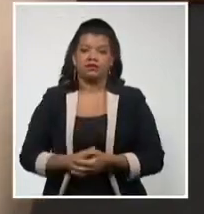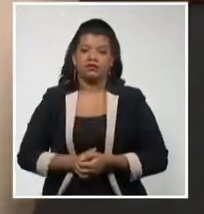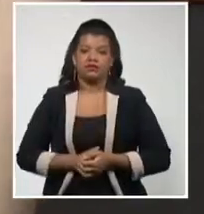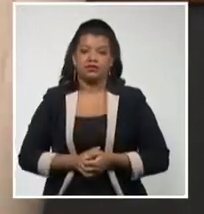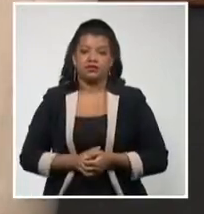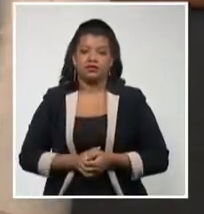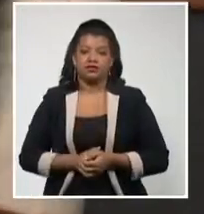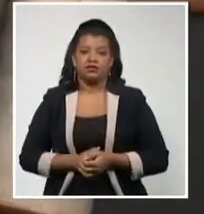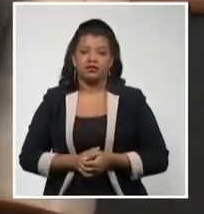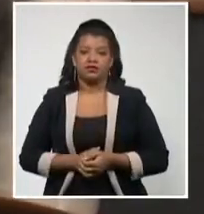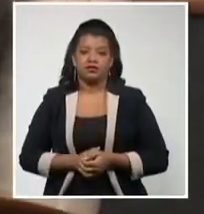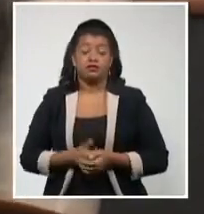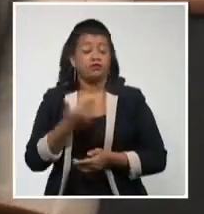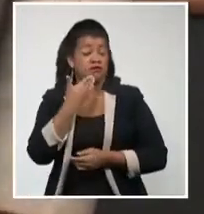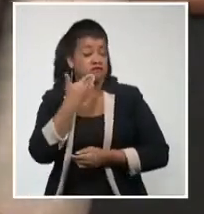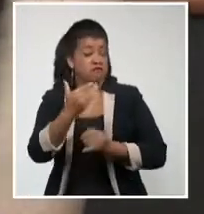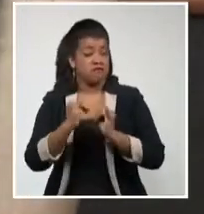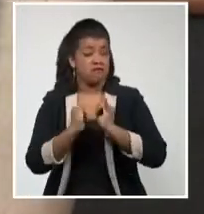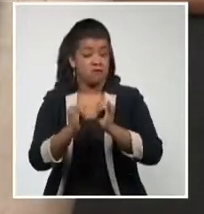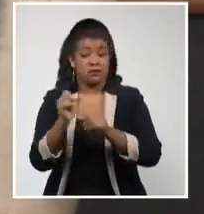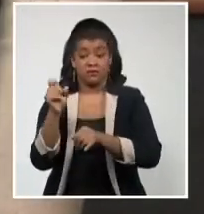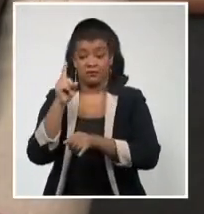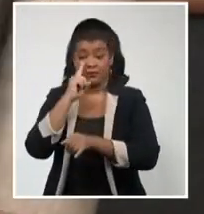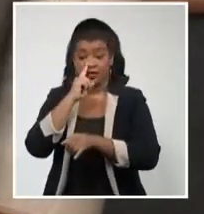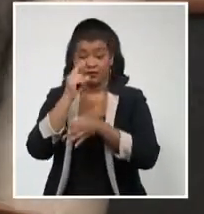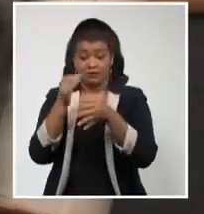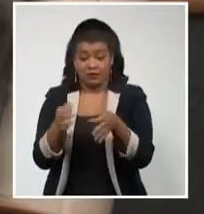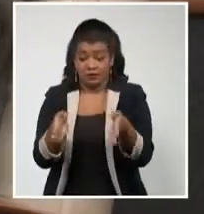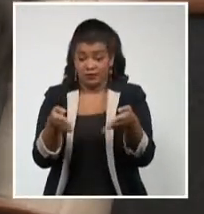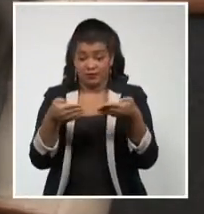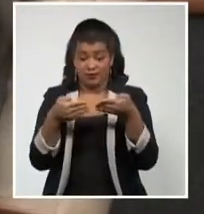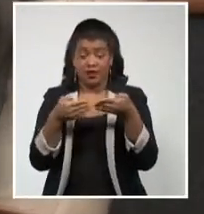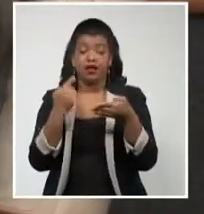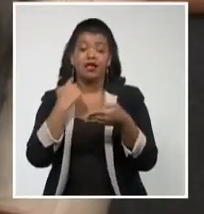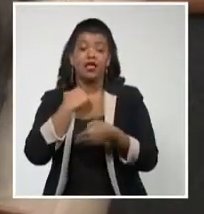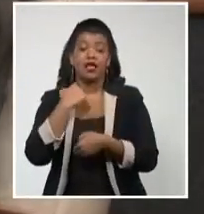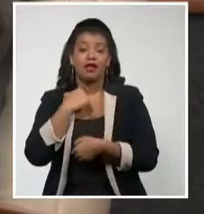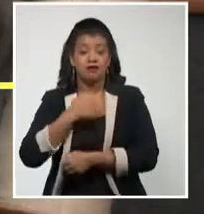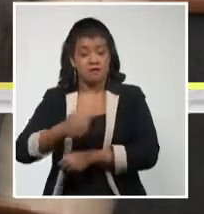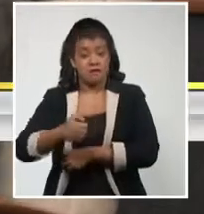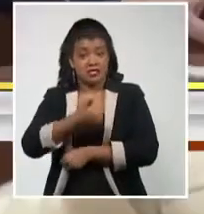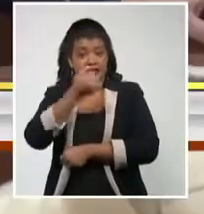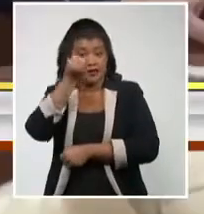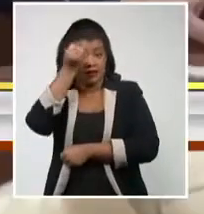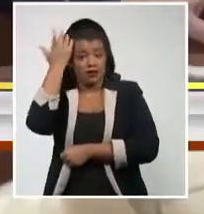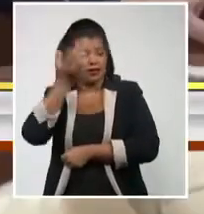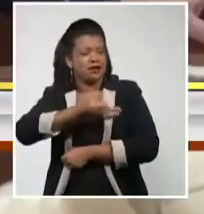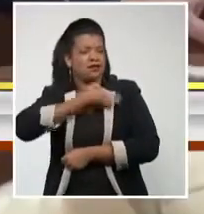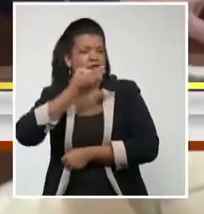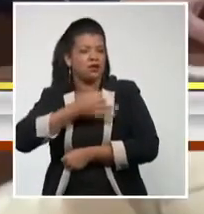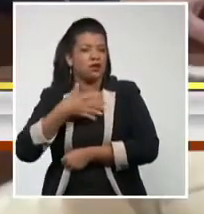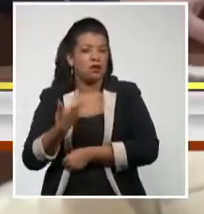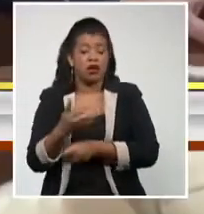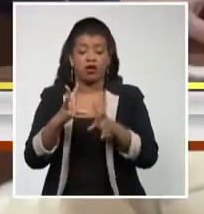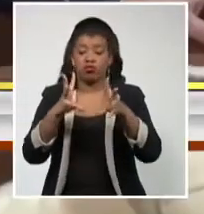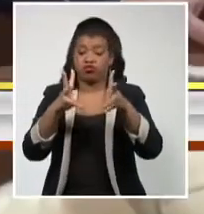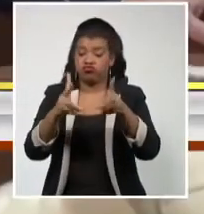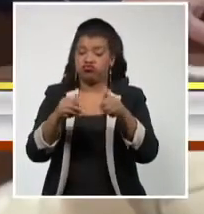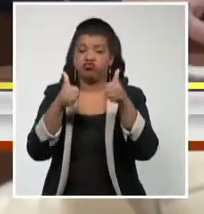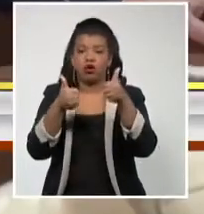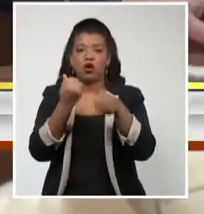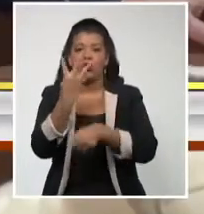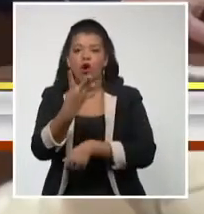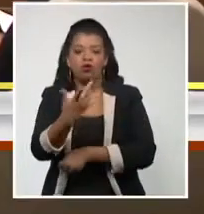De buena noticia para este fin de año, calificó el presidente de la República, Miguel Díaz Canel Bermúdez, los resultados de los cuatro